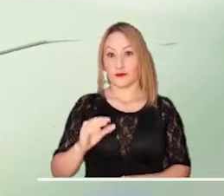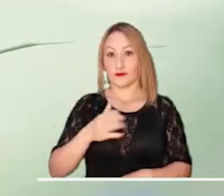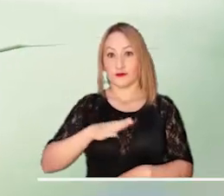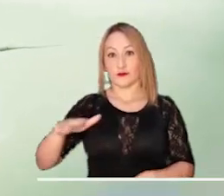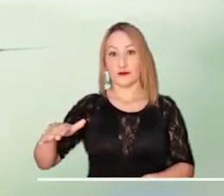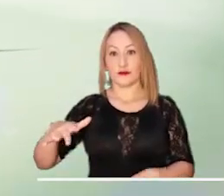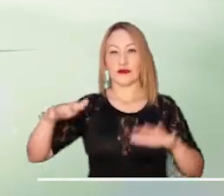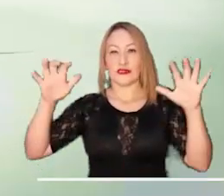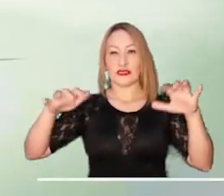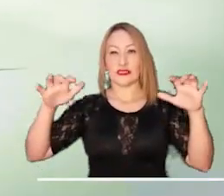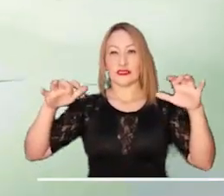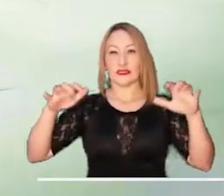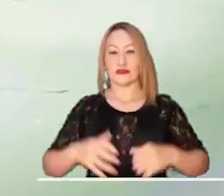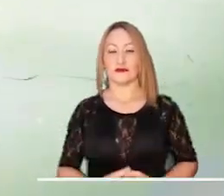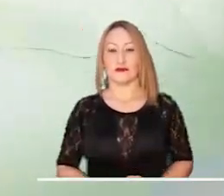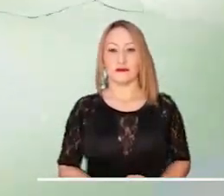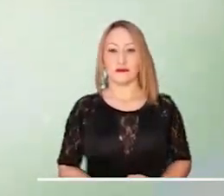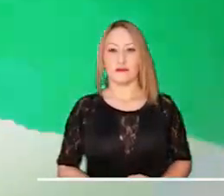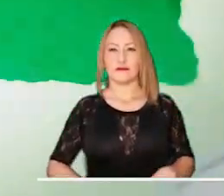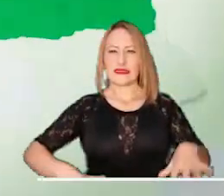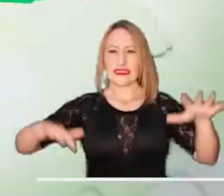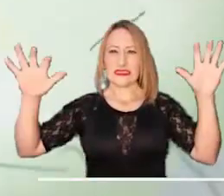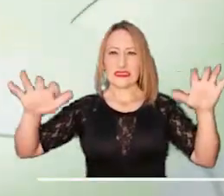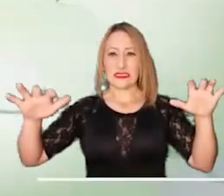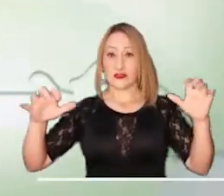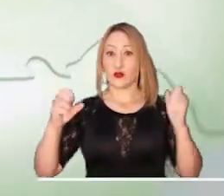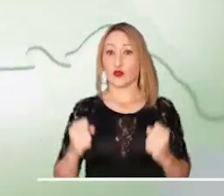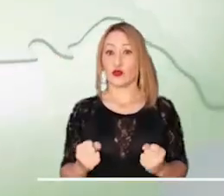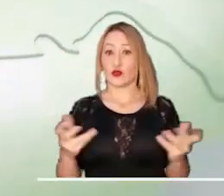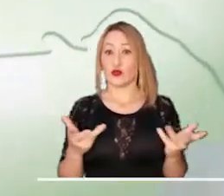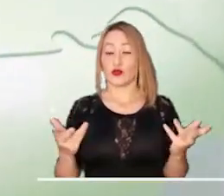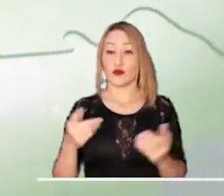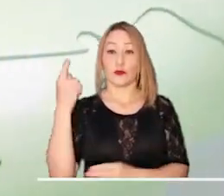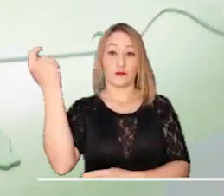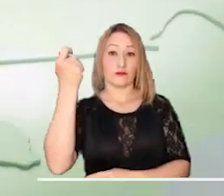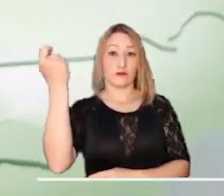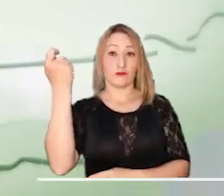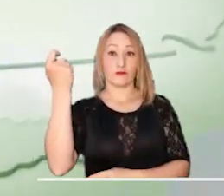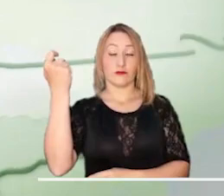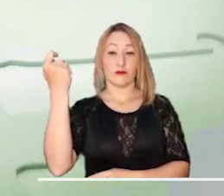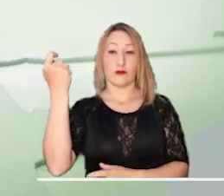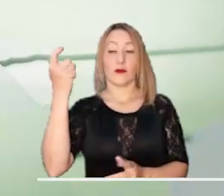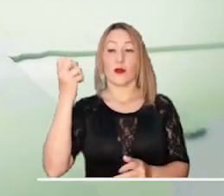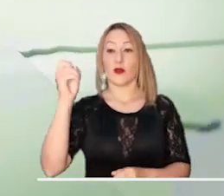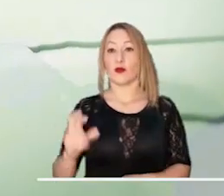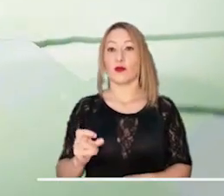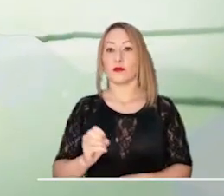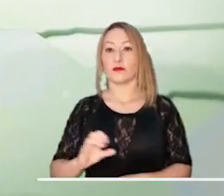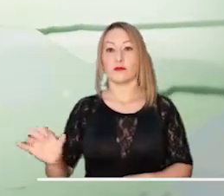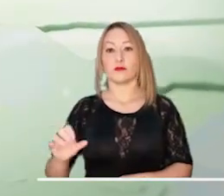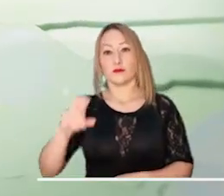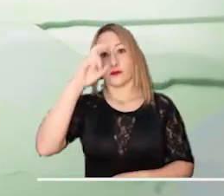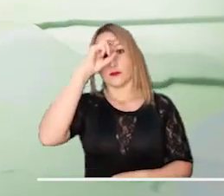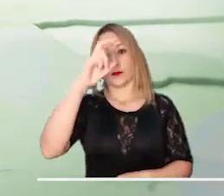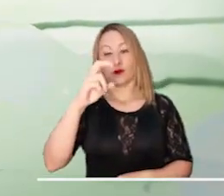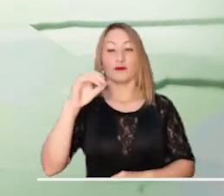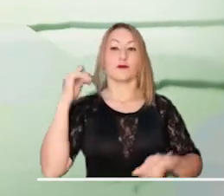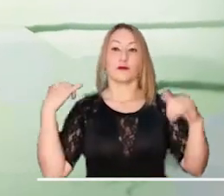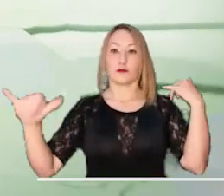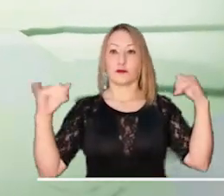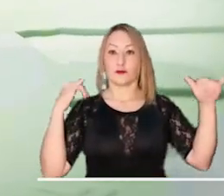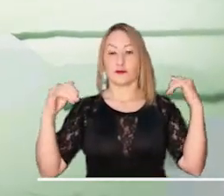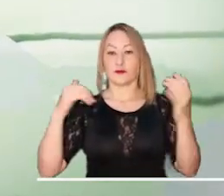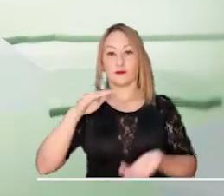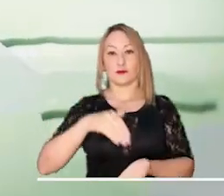Caldas y occidente y sur de Antioquia, se estiman lluvias de diversa intensidad. Mientras que lluvias significativas se calculan en Meta,